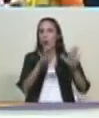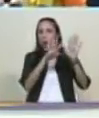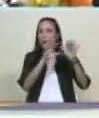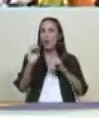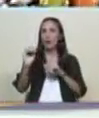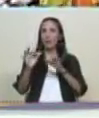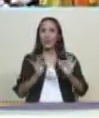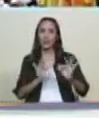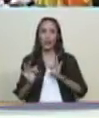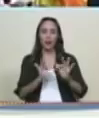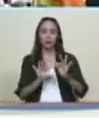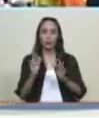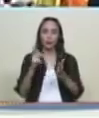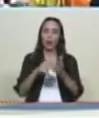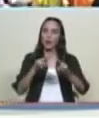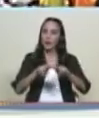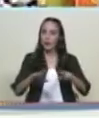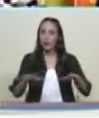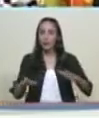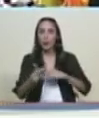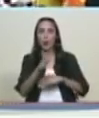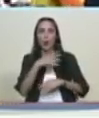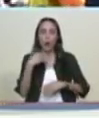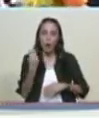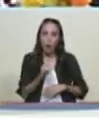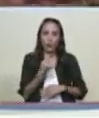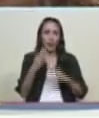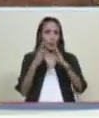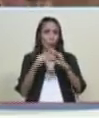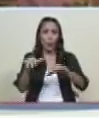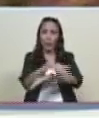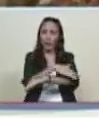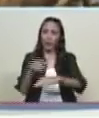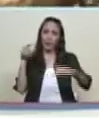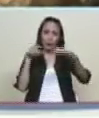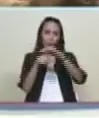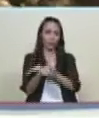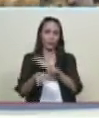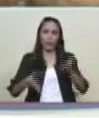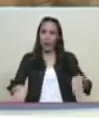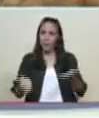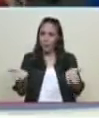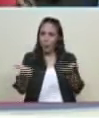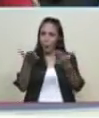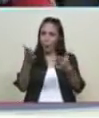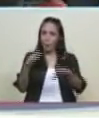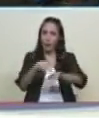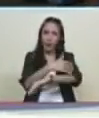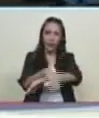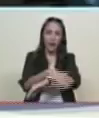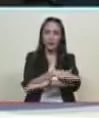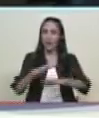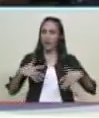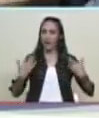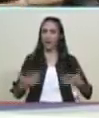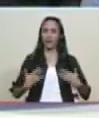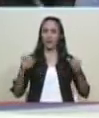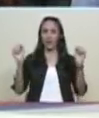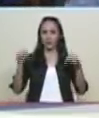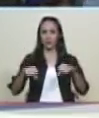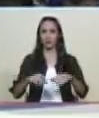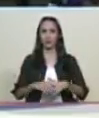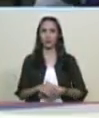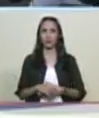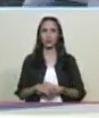obras de teatro de niños de adolescentes a la calle a ha dicho pues a la calle a celebrar a celebrar y además